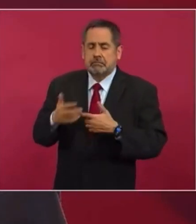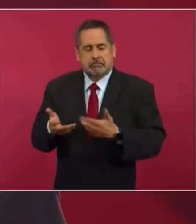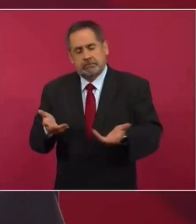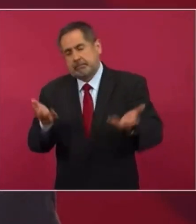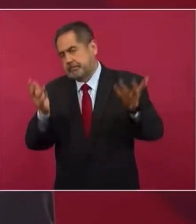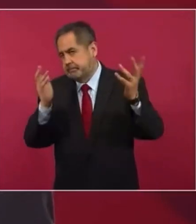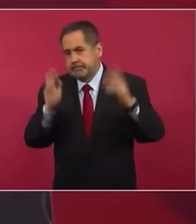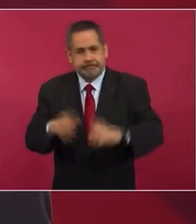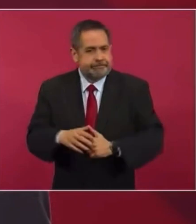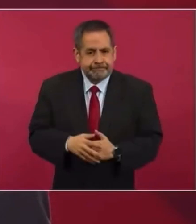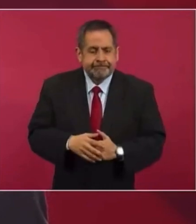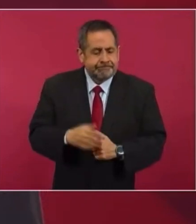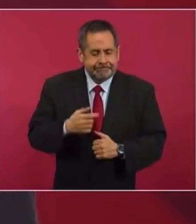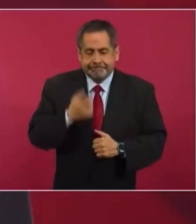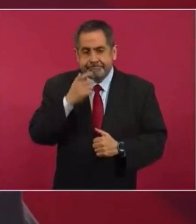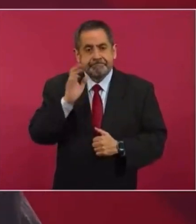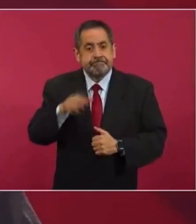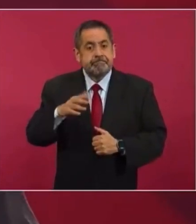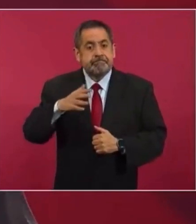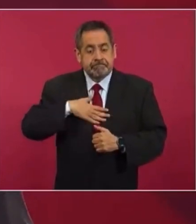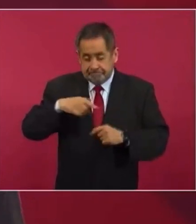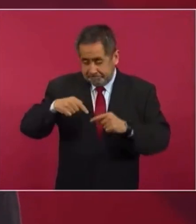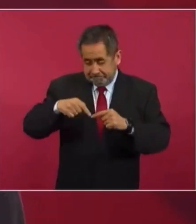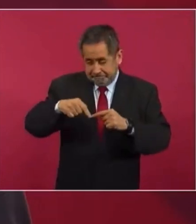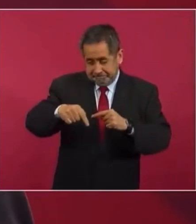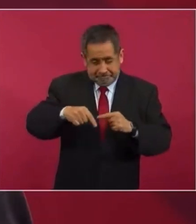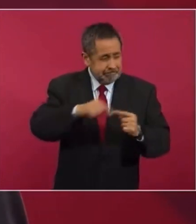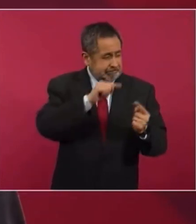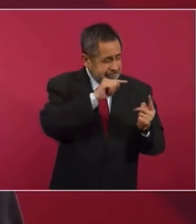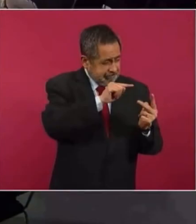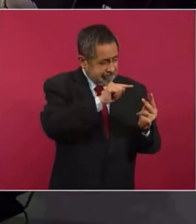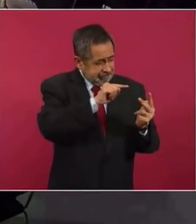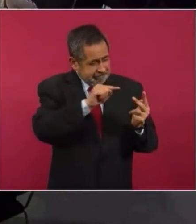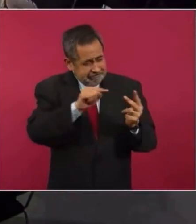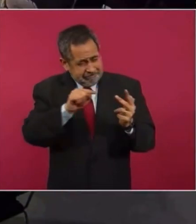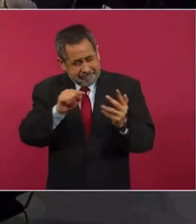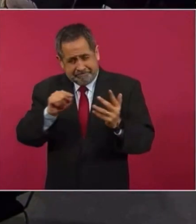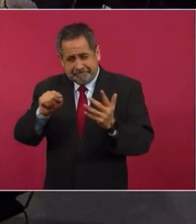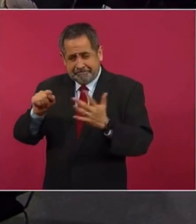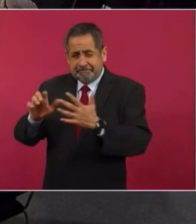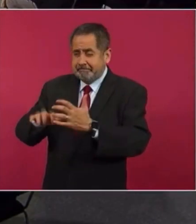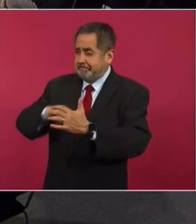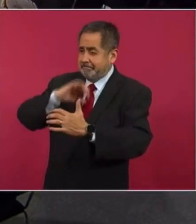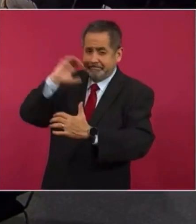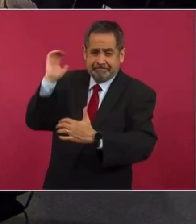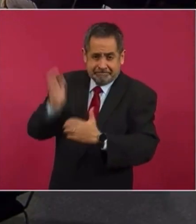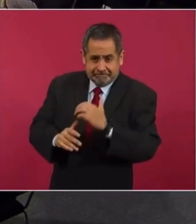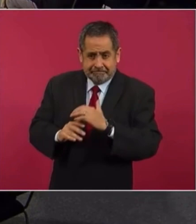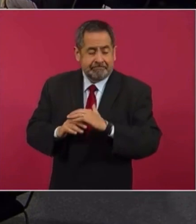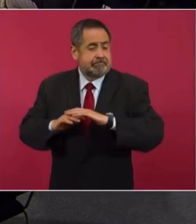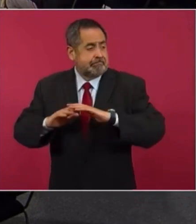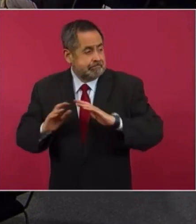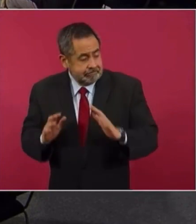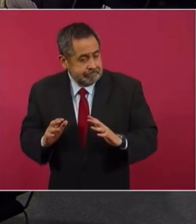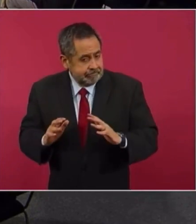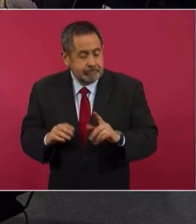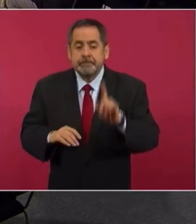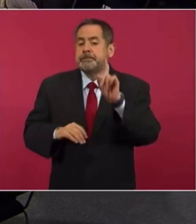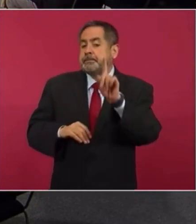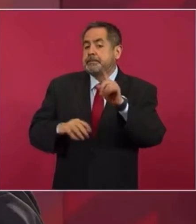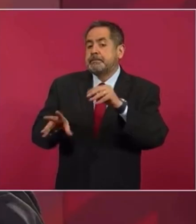Entonces, ya cuando termine, jamás